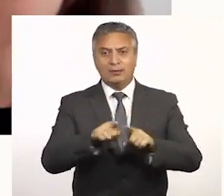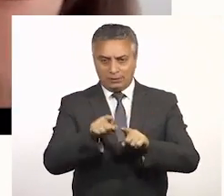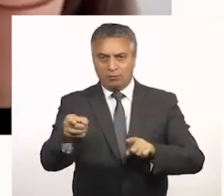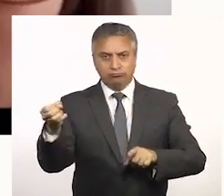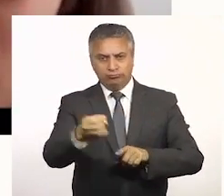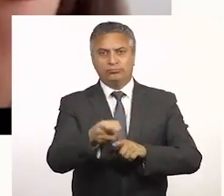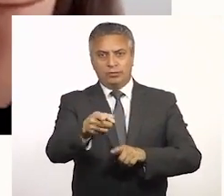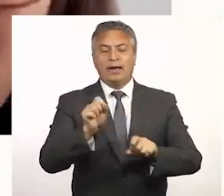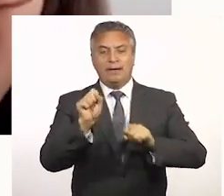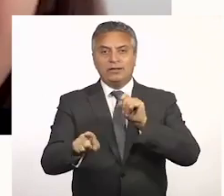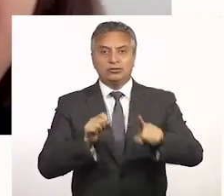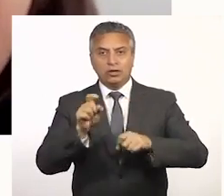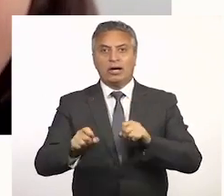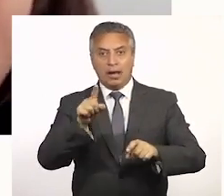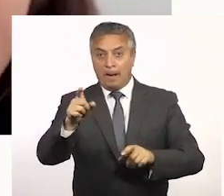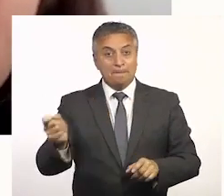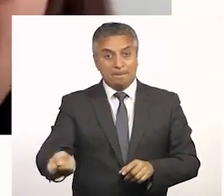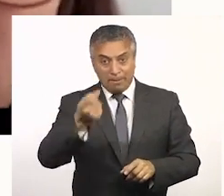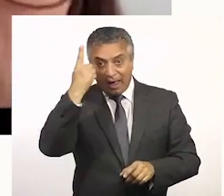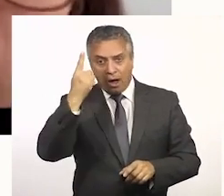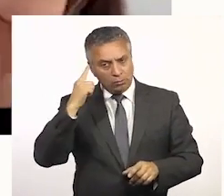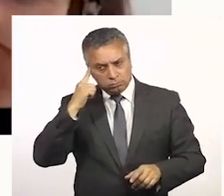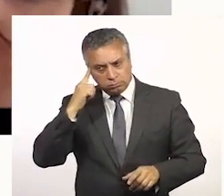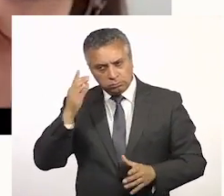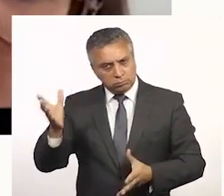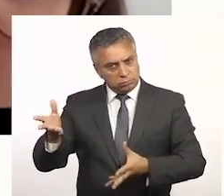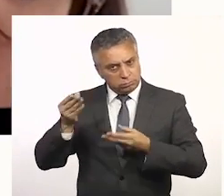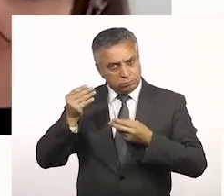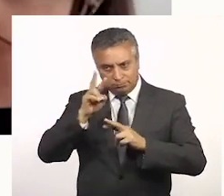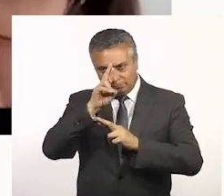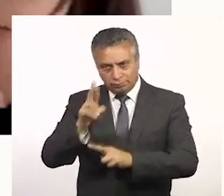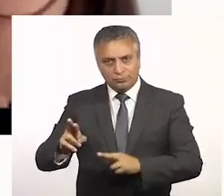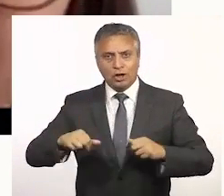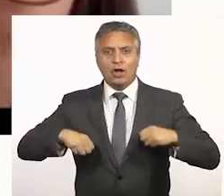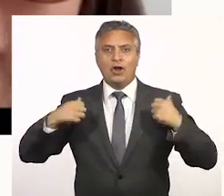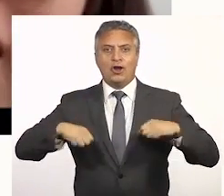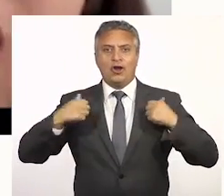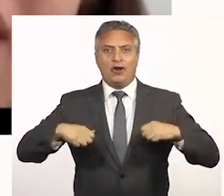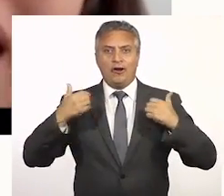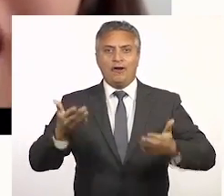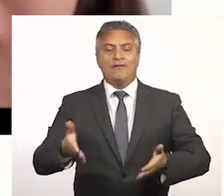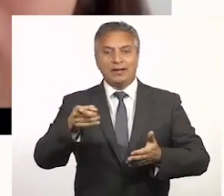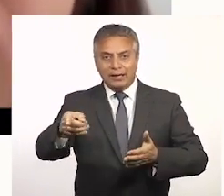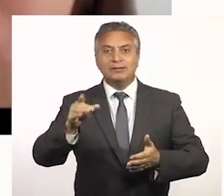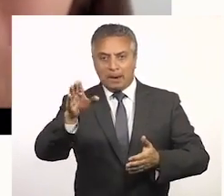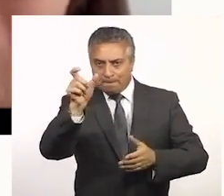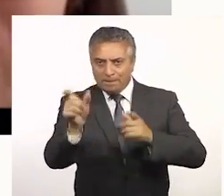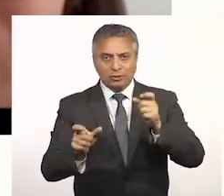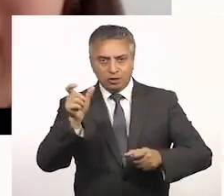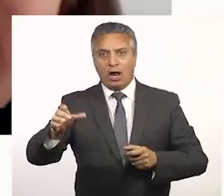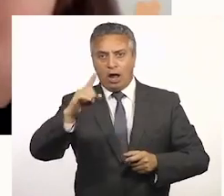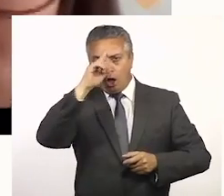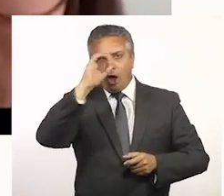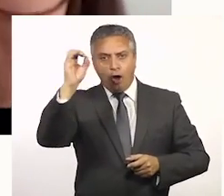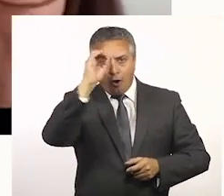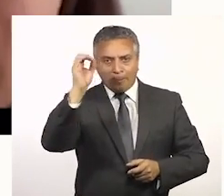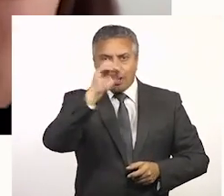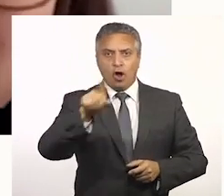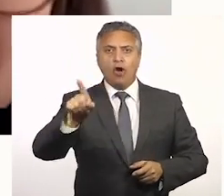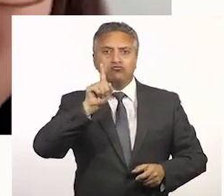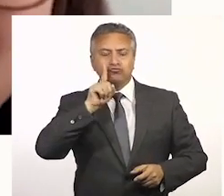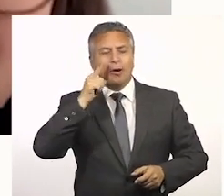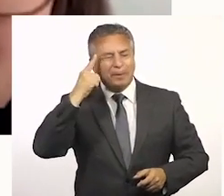muchas gracias por a ustedes como de censuría darse el espacio de primero escuchar a los jóvenes, empezar a igualarlos como personas que